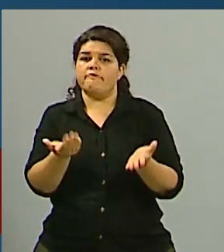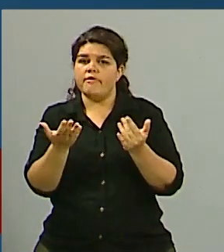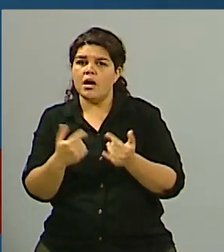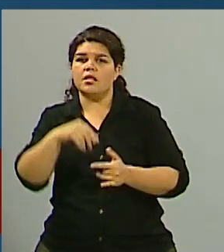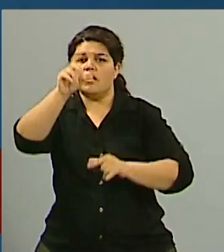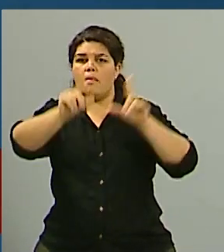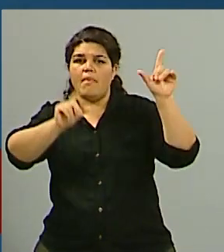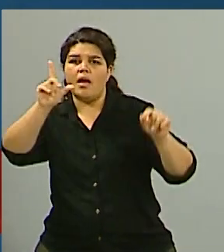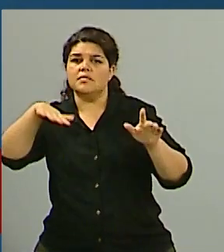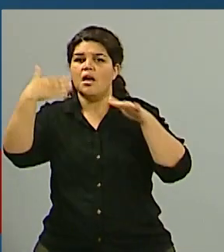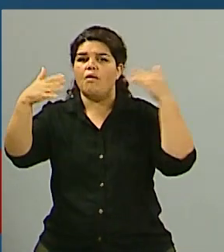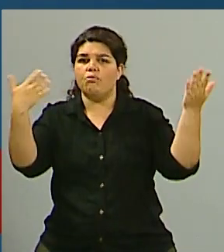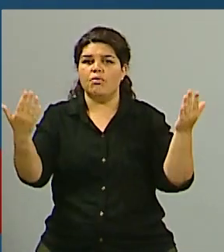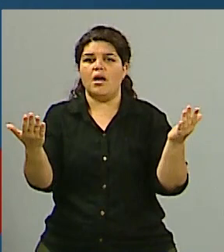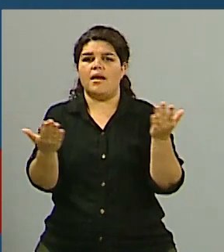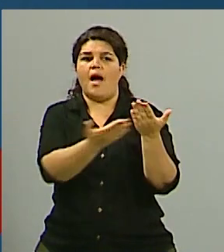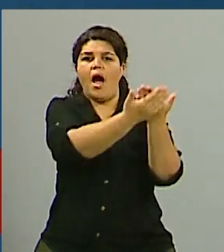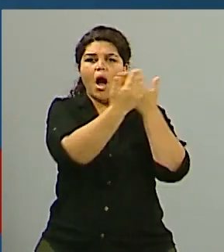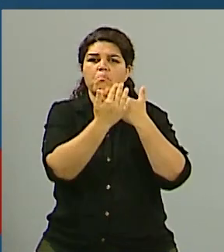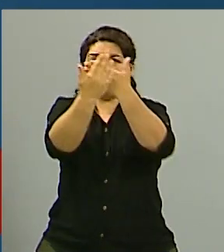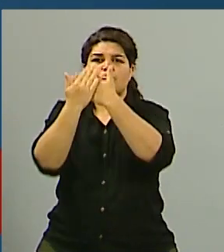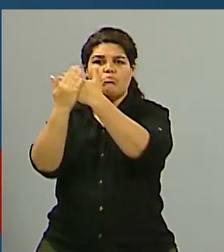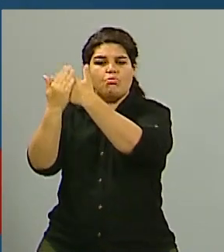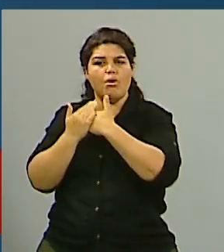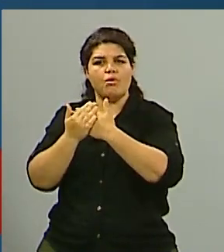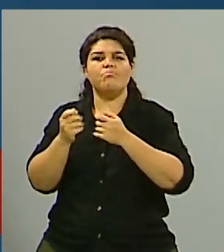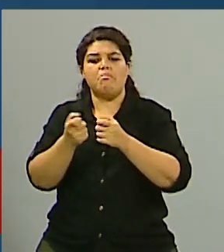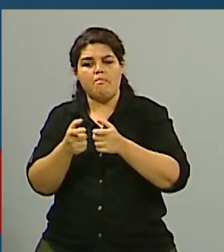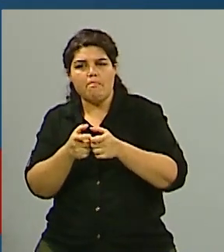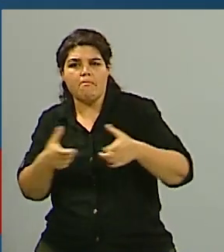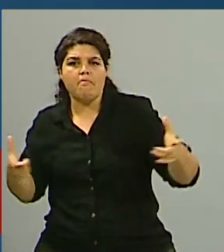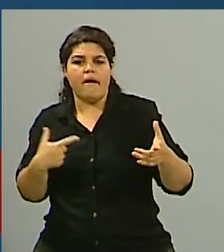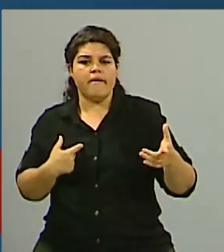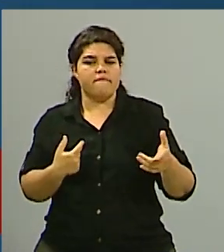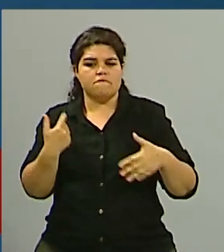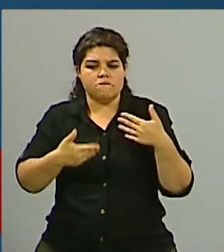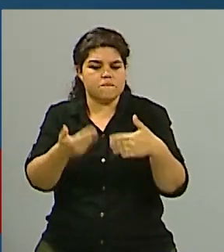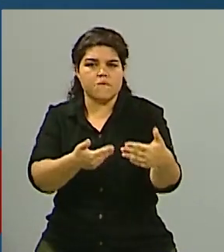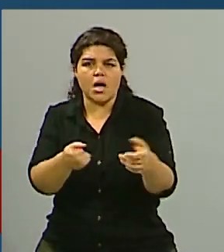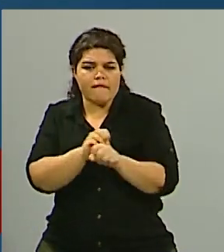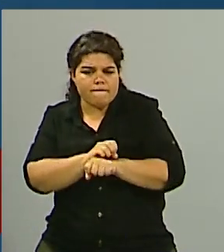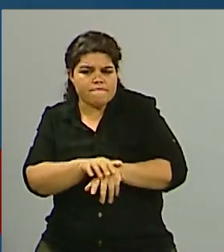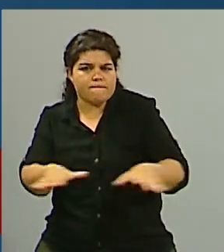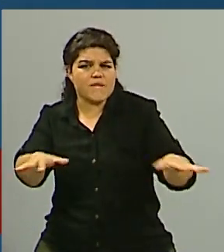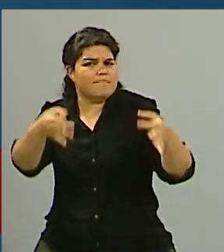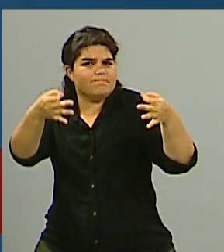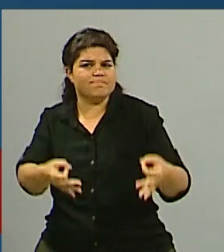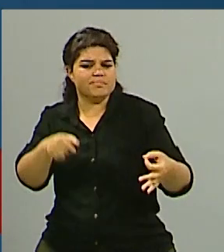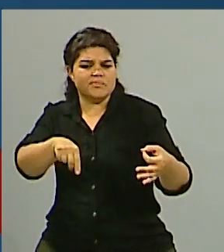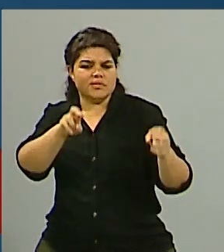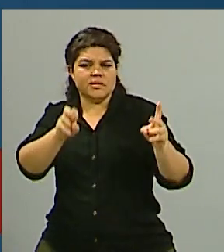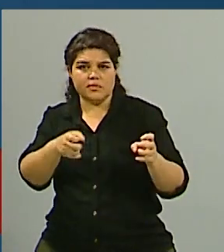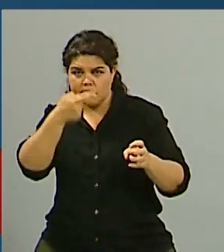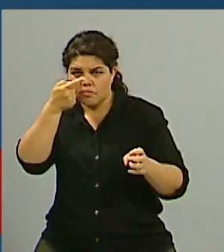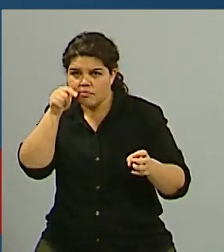que el mundo sepa de qué se trata este tema. Queríamos preguntarle, Guillermo, sobre todo primero para